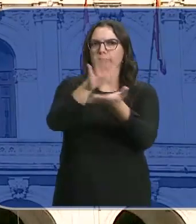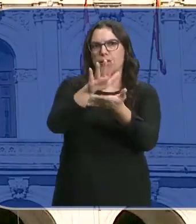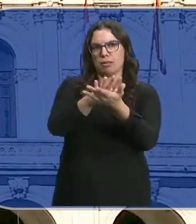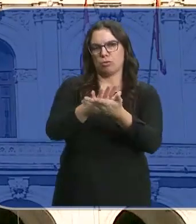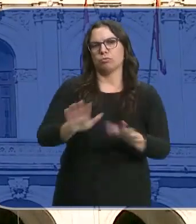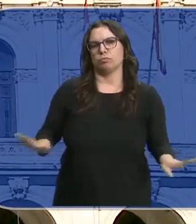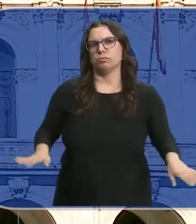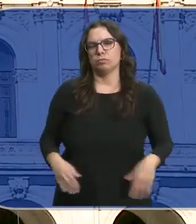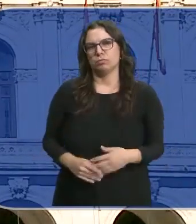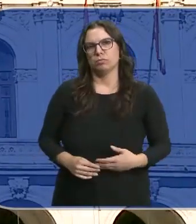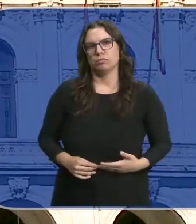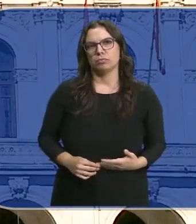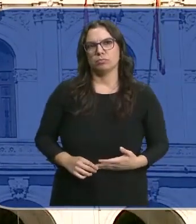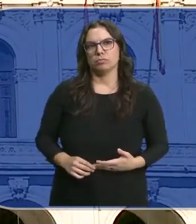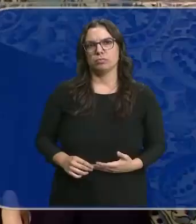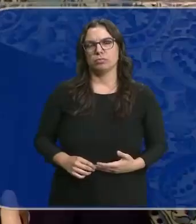a la ciudadanía.